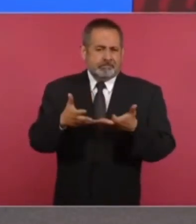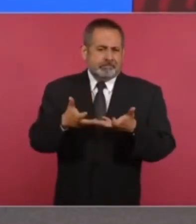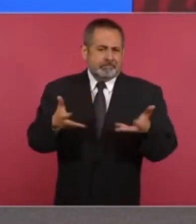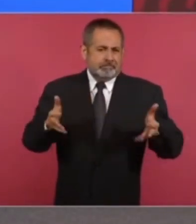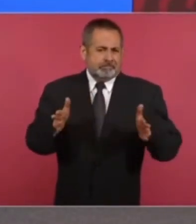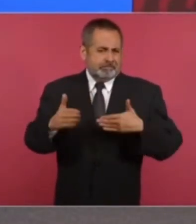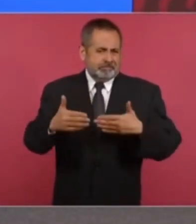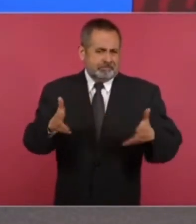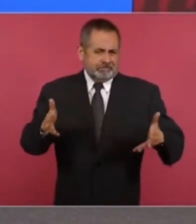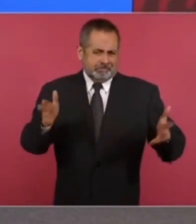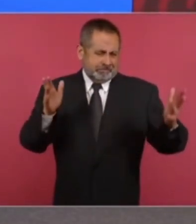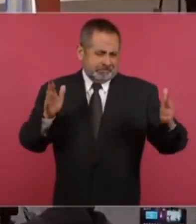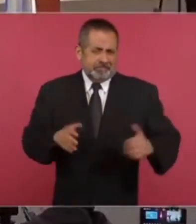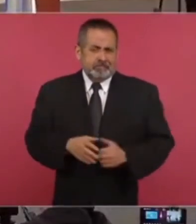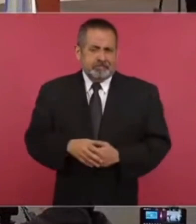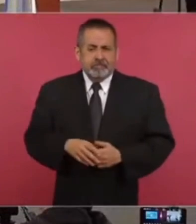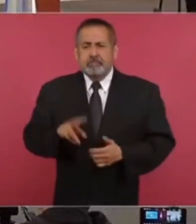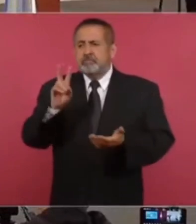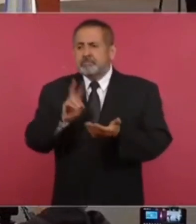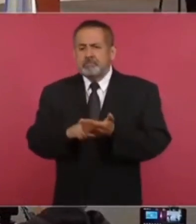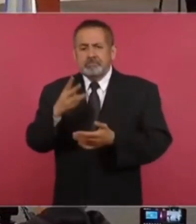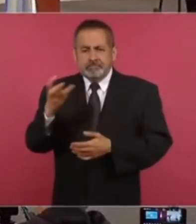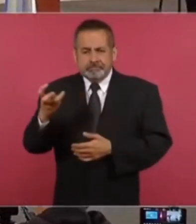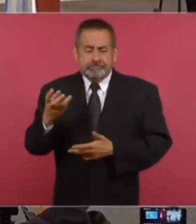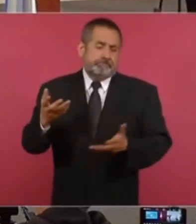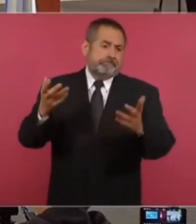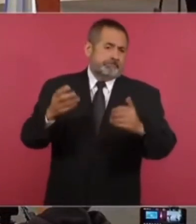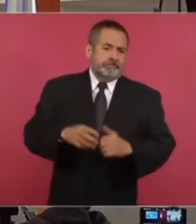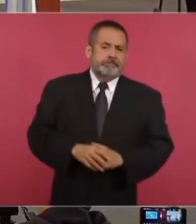¿Eh? Dos mil trescientas.